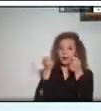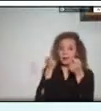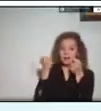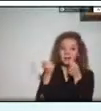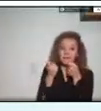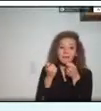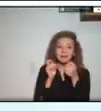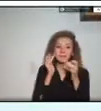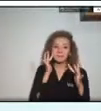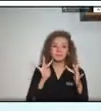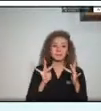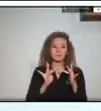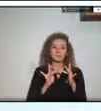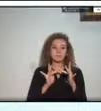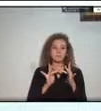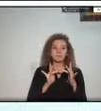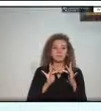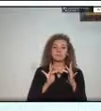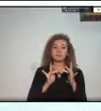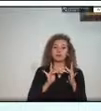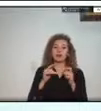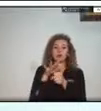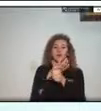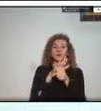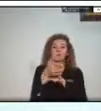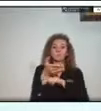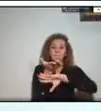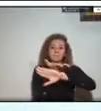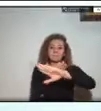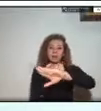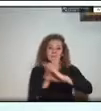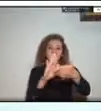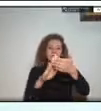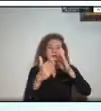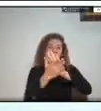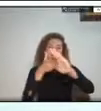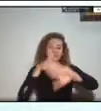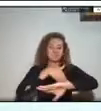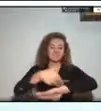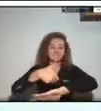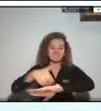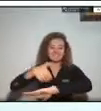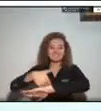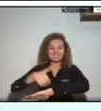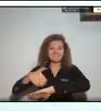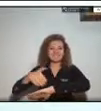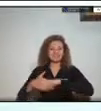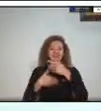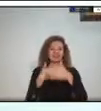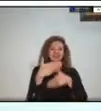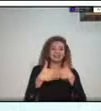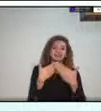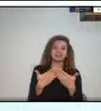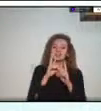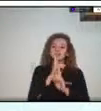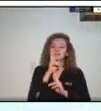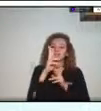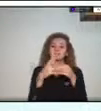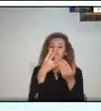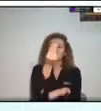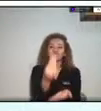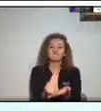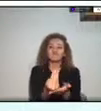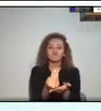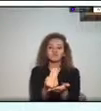solicitudes de la comunidad con el objeto de que los resultados sean resultados exitosos